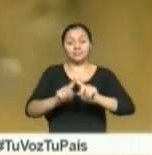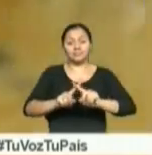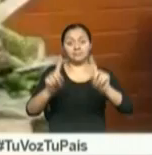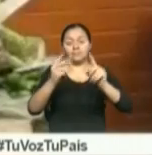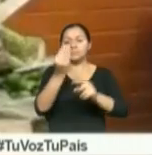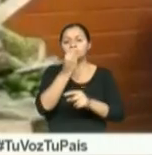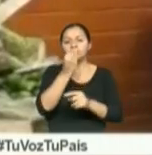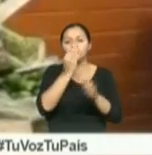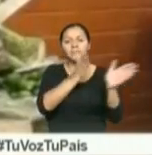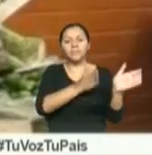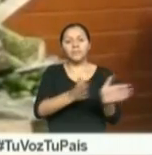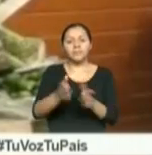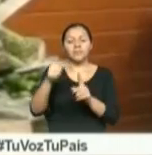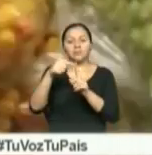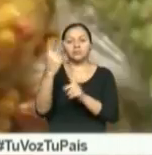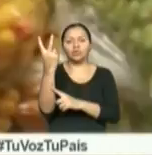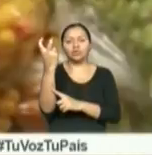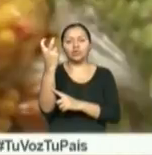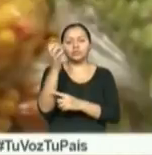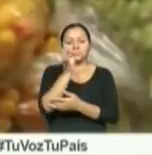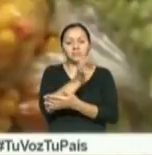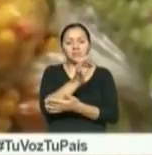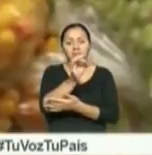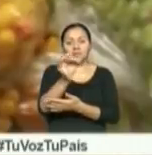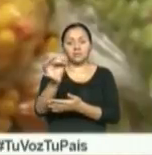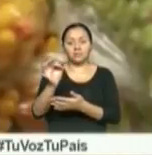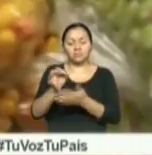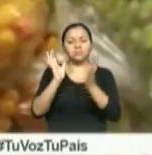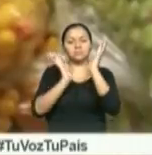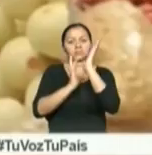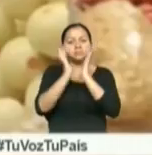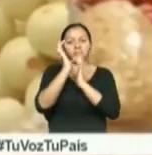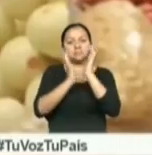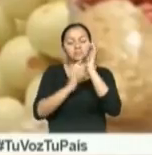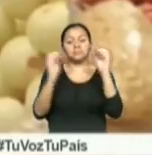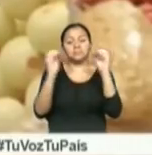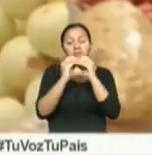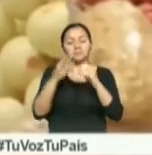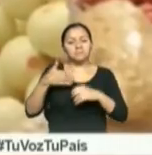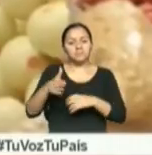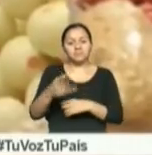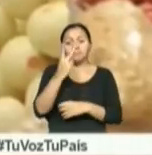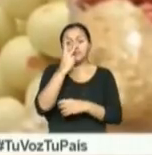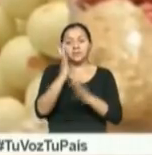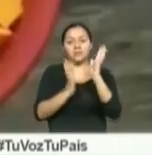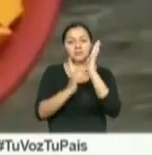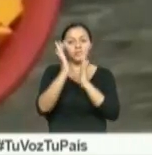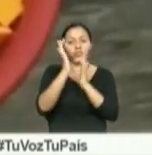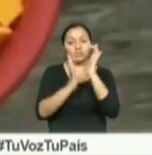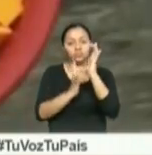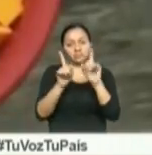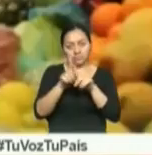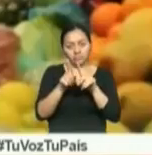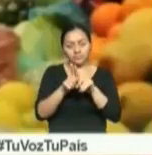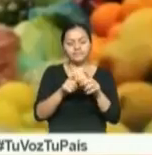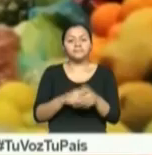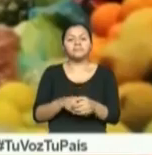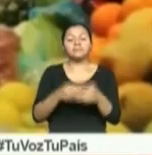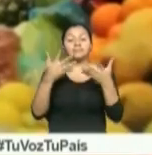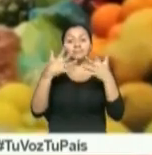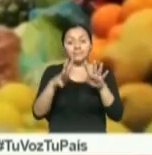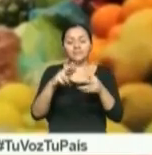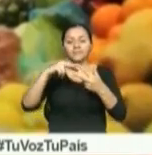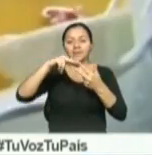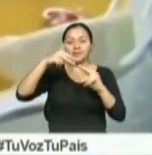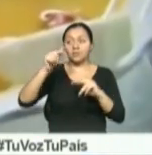platillo se lo prepara con 12 granos que representan a los apóstoles y el pescado simboliza a Jesucristo. Aunque en cada